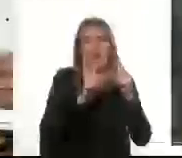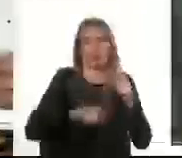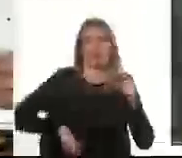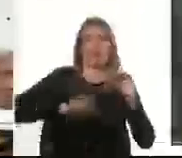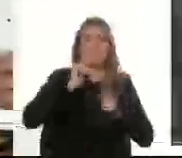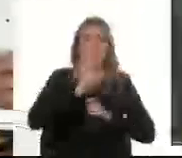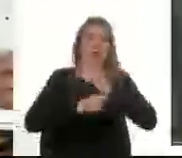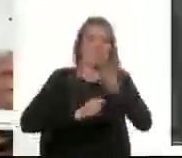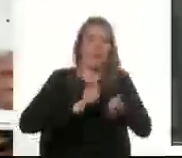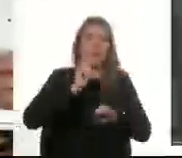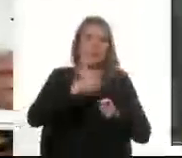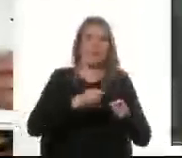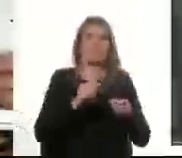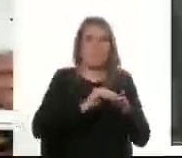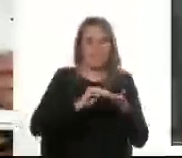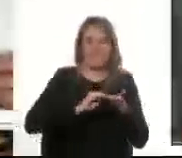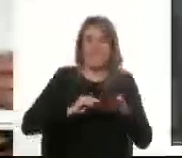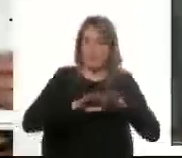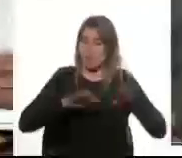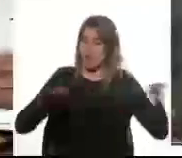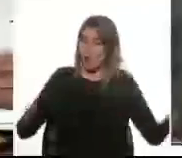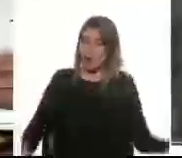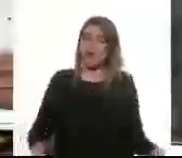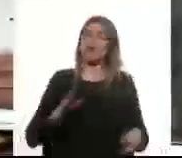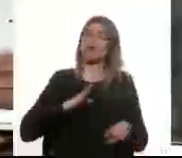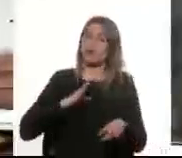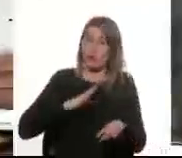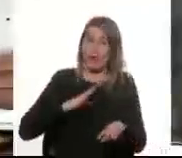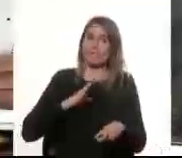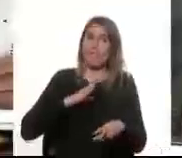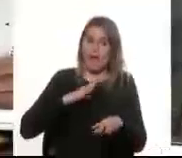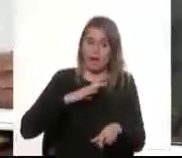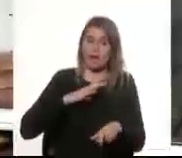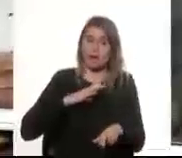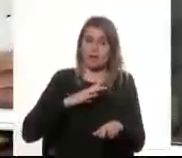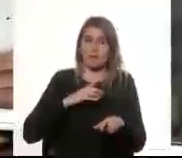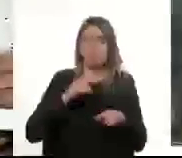hizo en un escritorio que todavía está vivo y coleando un colón.